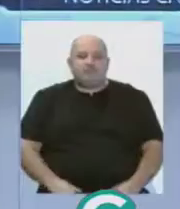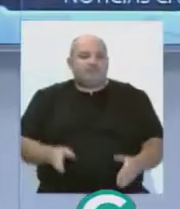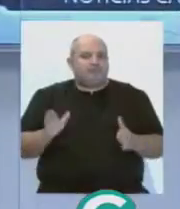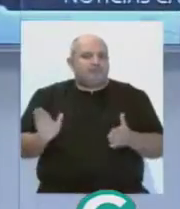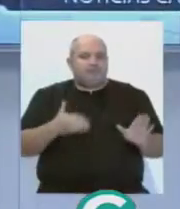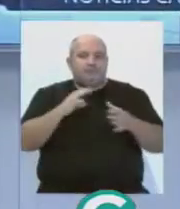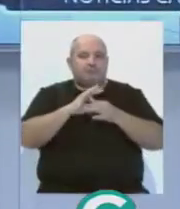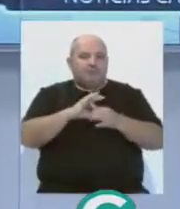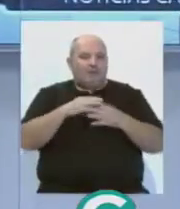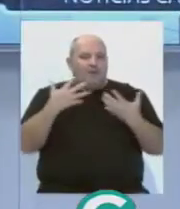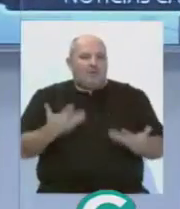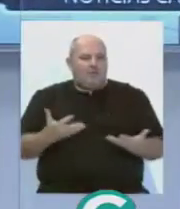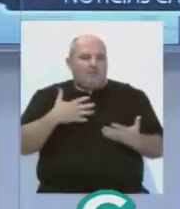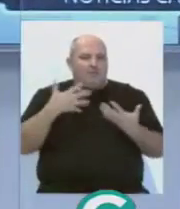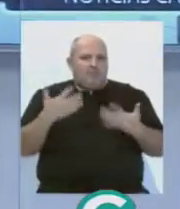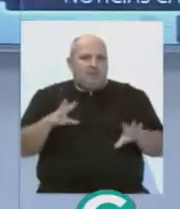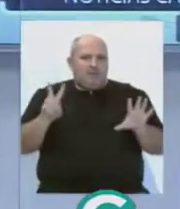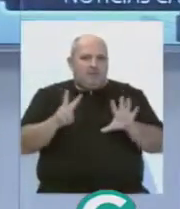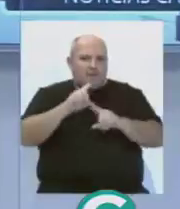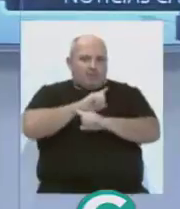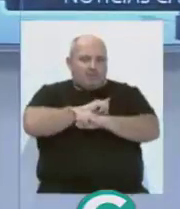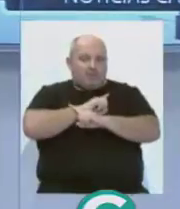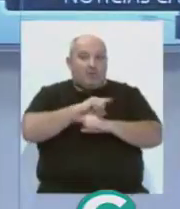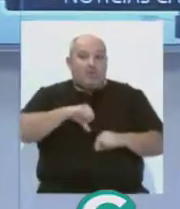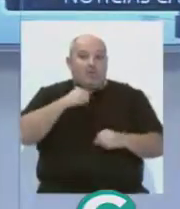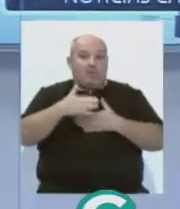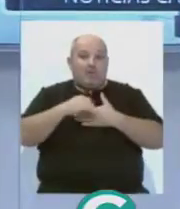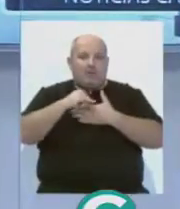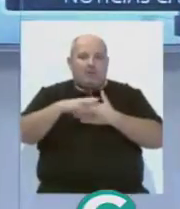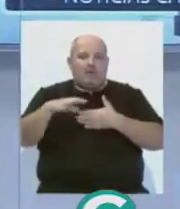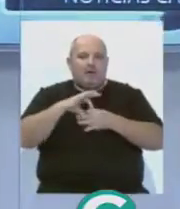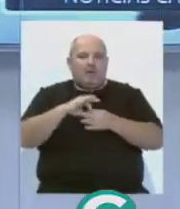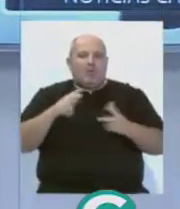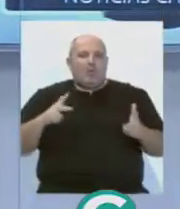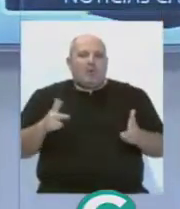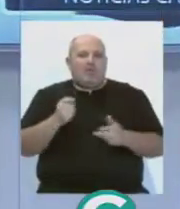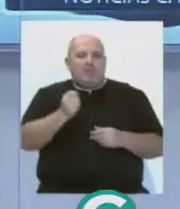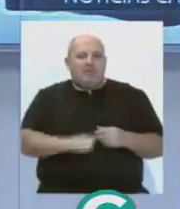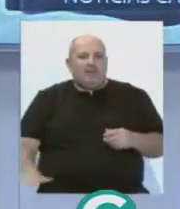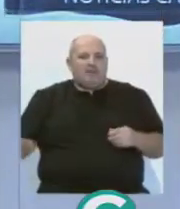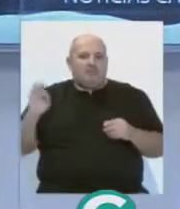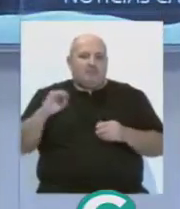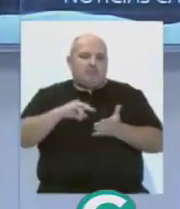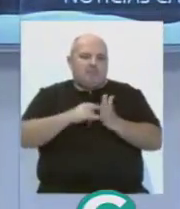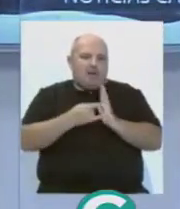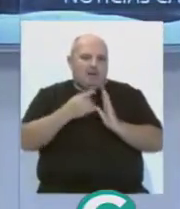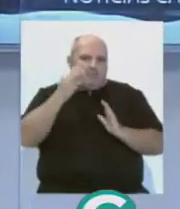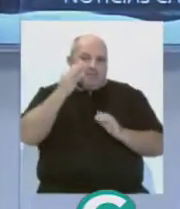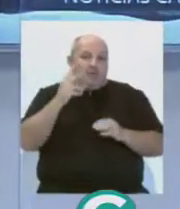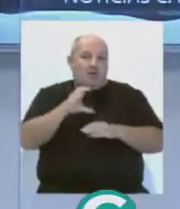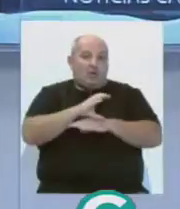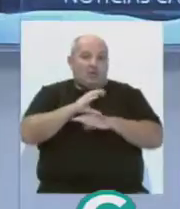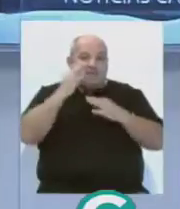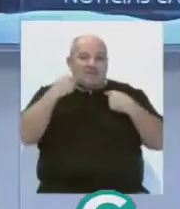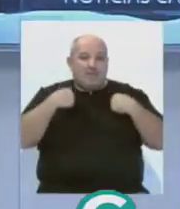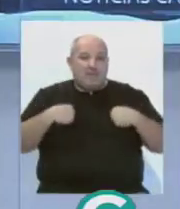Seguimos contándoles más actualidades este miércoles 7 de noviembre. El Hospital Puerta del Mar lleva a las urgencias pediátricas su plan de humanización. La consejera de